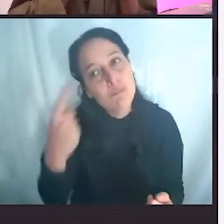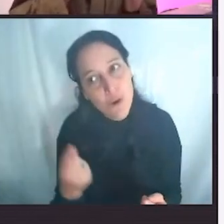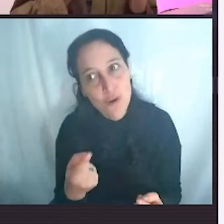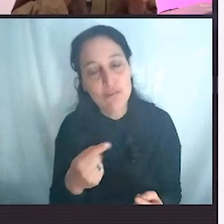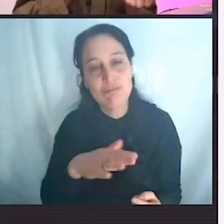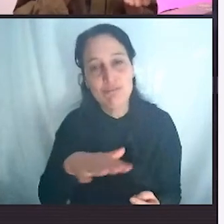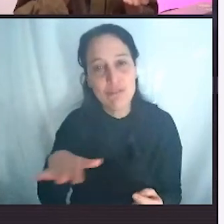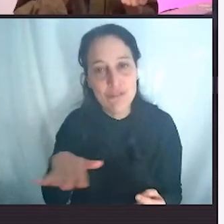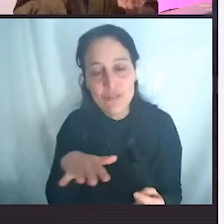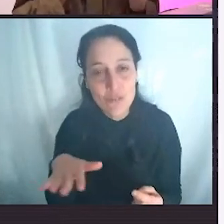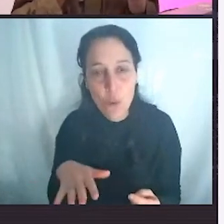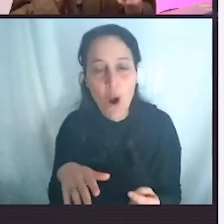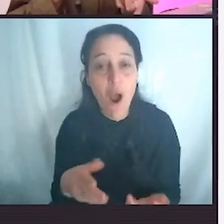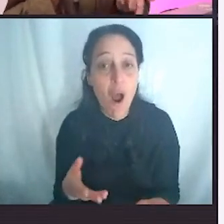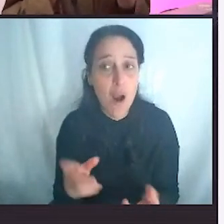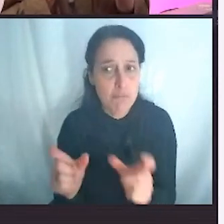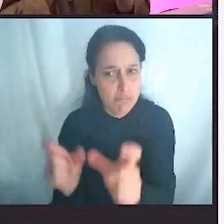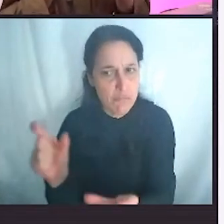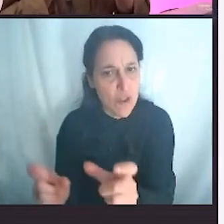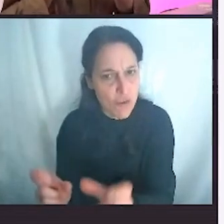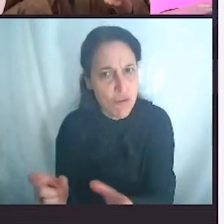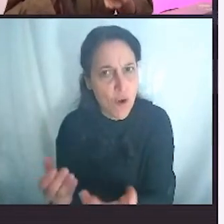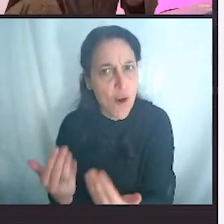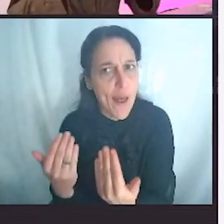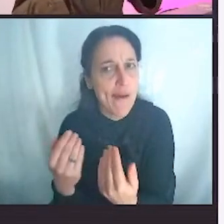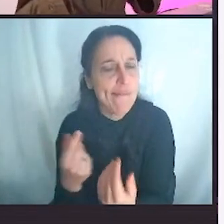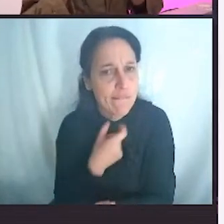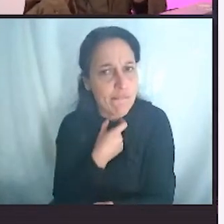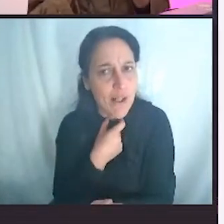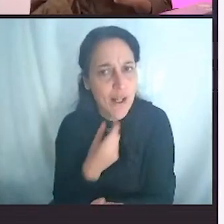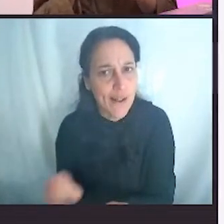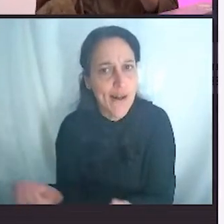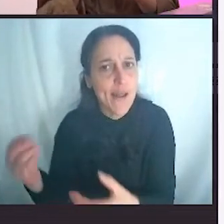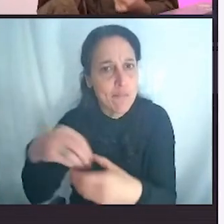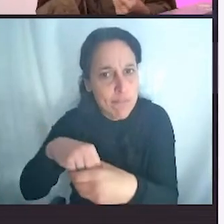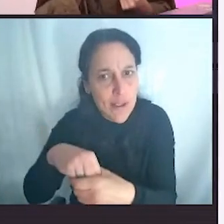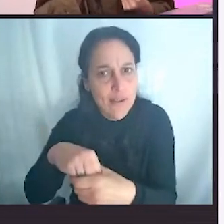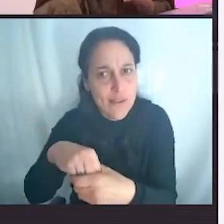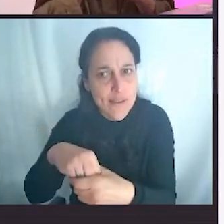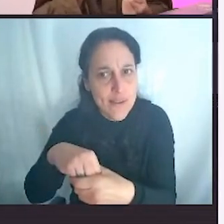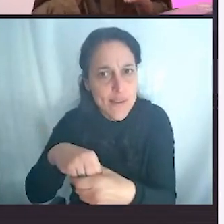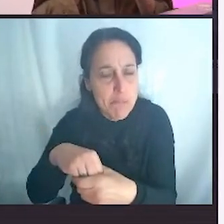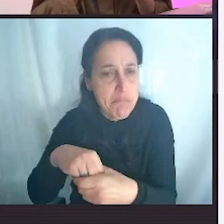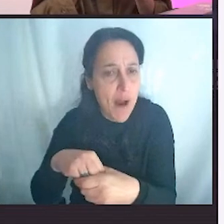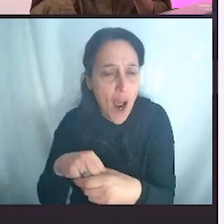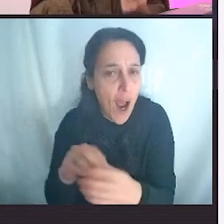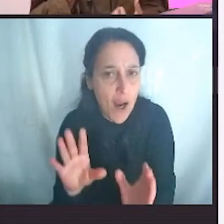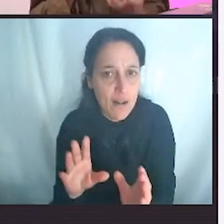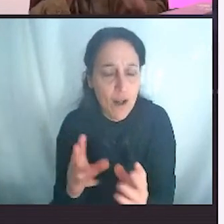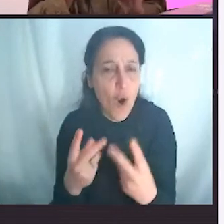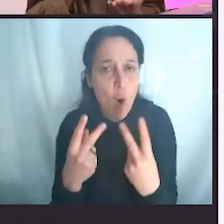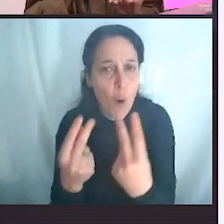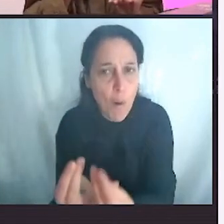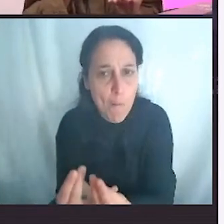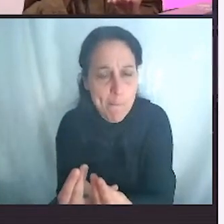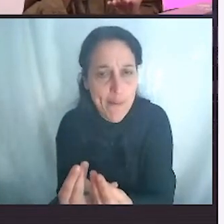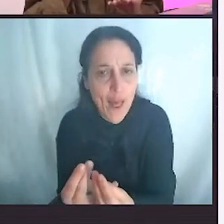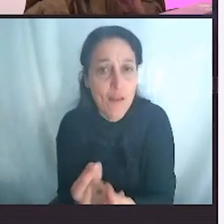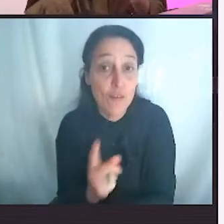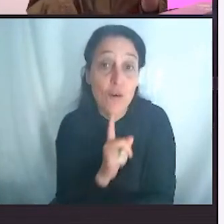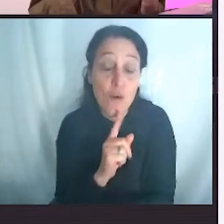quieran apoyar nuestro propósito y que puedan comprar estos tokens para apoyar este propósito de la desplastificación, dándole valor.